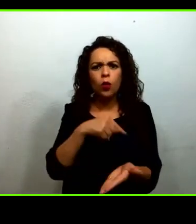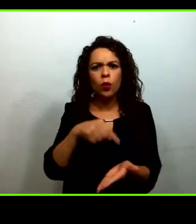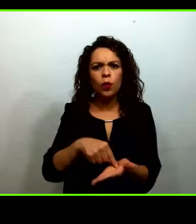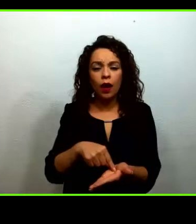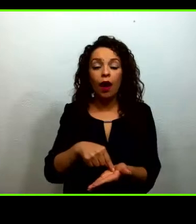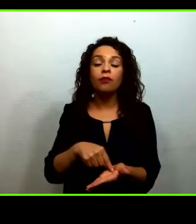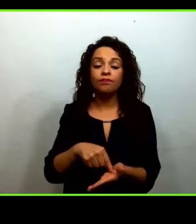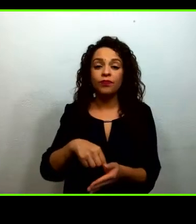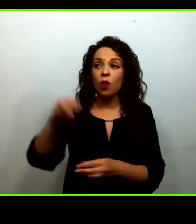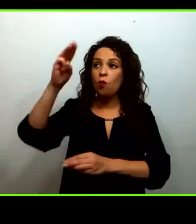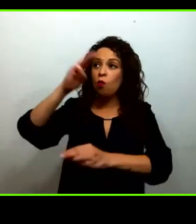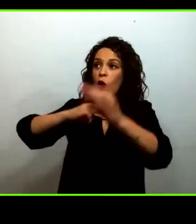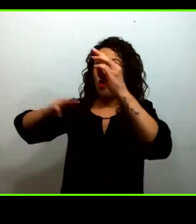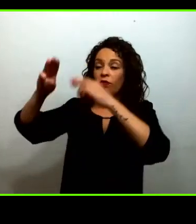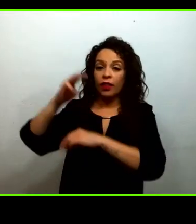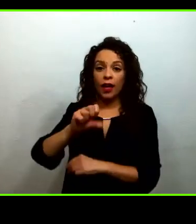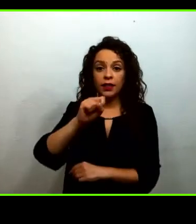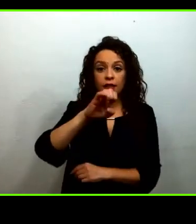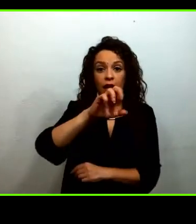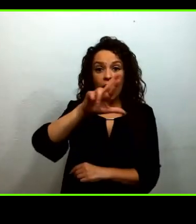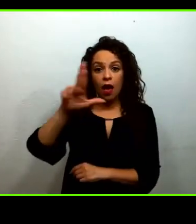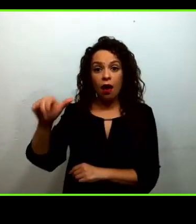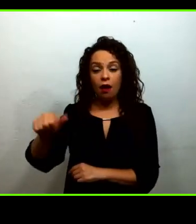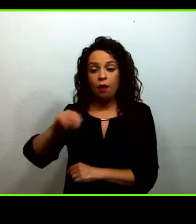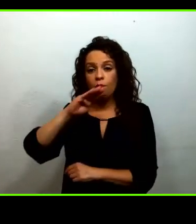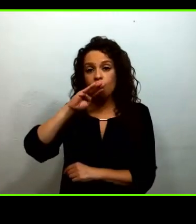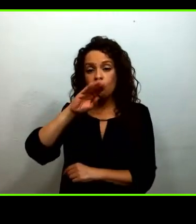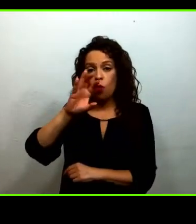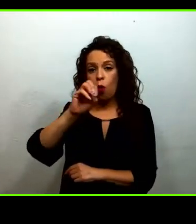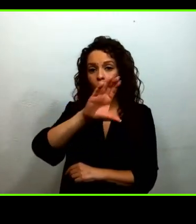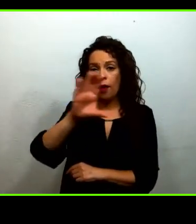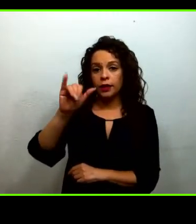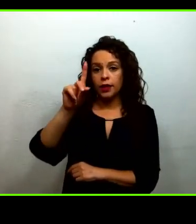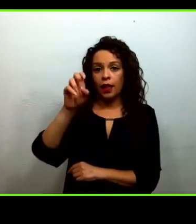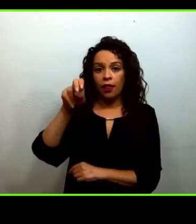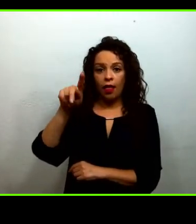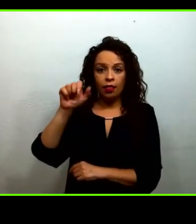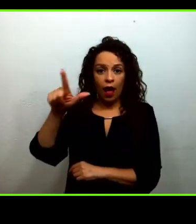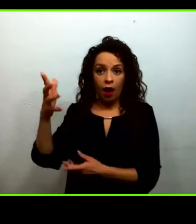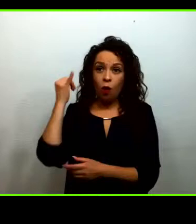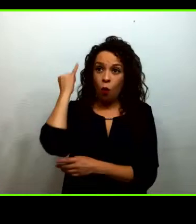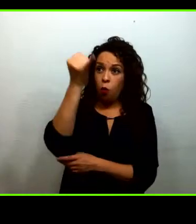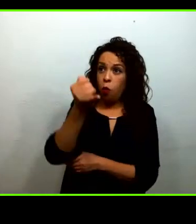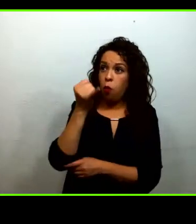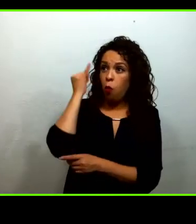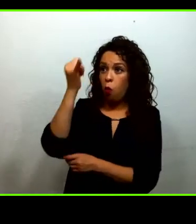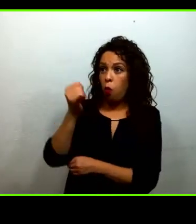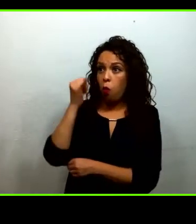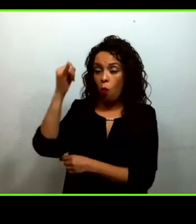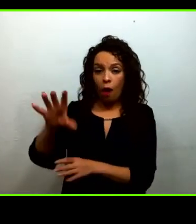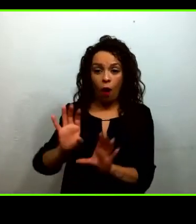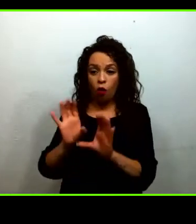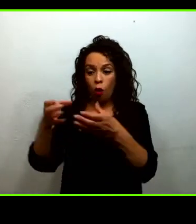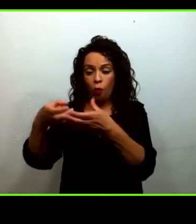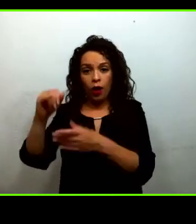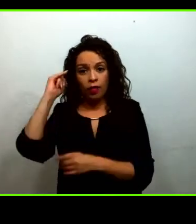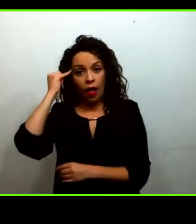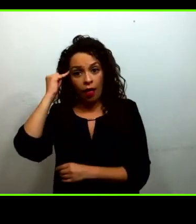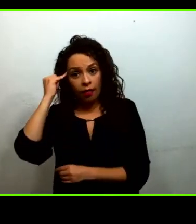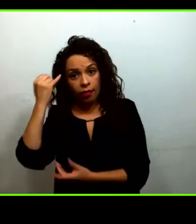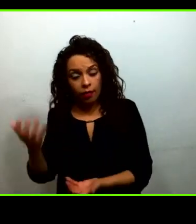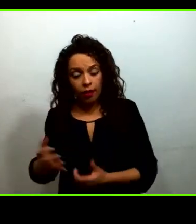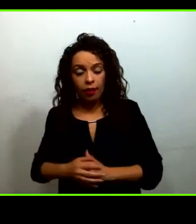Madre Occidental en comunidades indígenas en Barrancas y Cañadas donde el